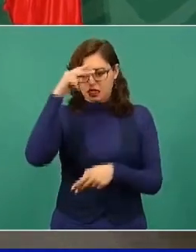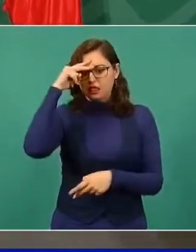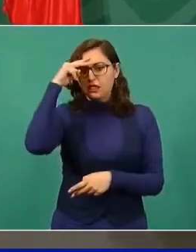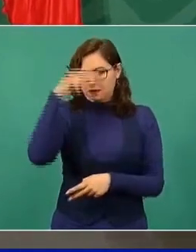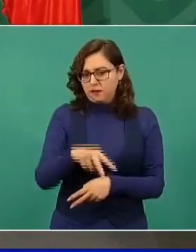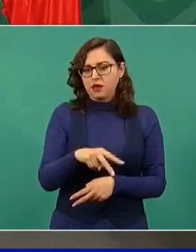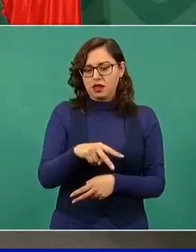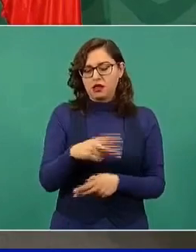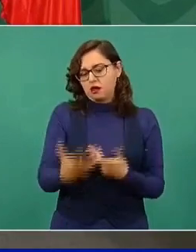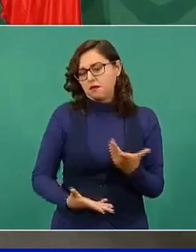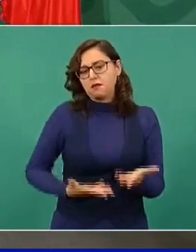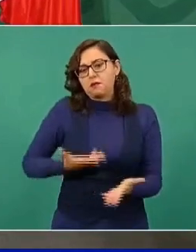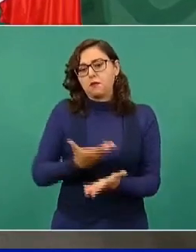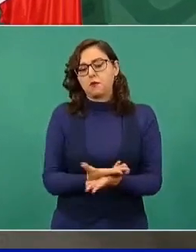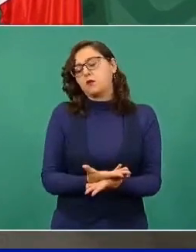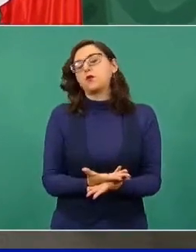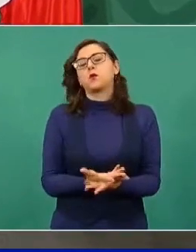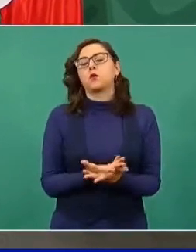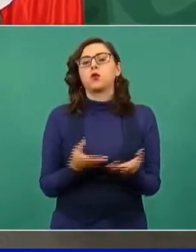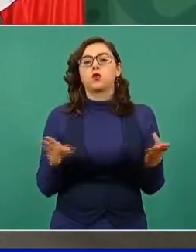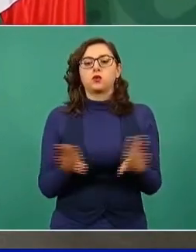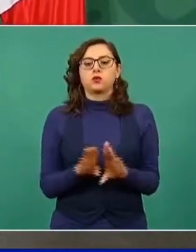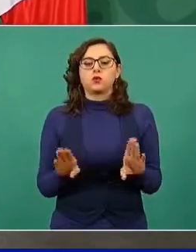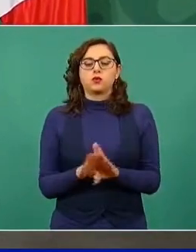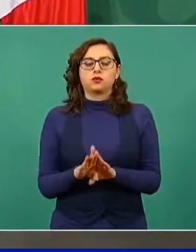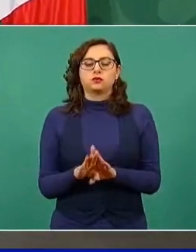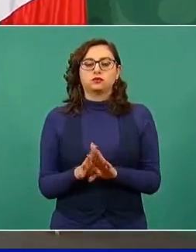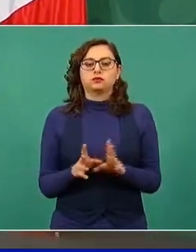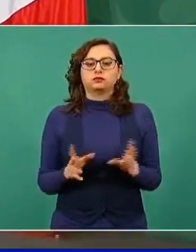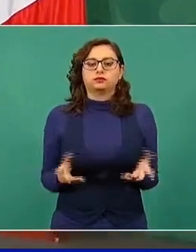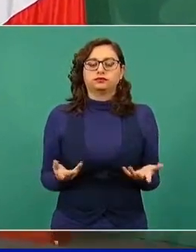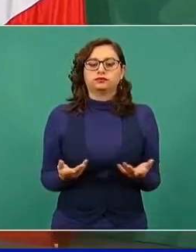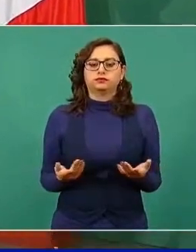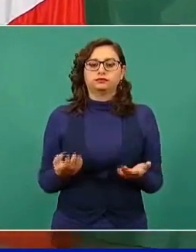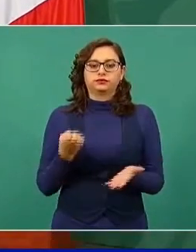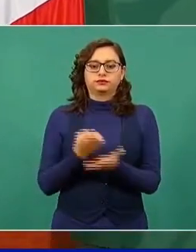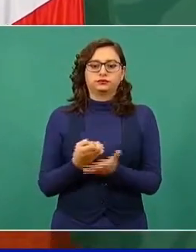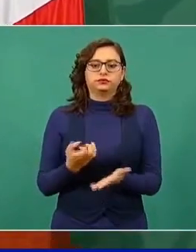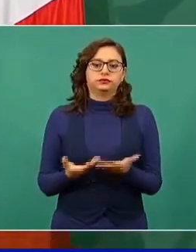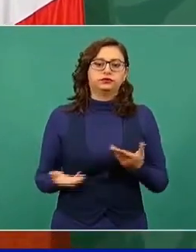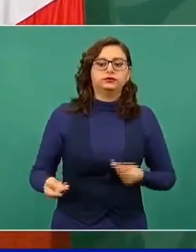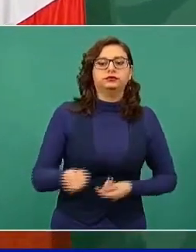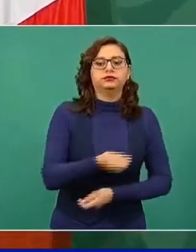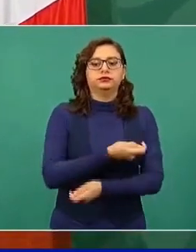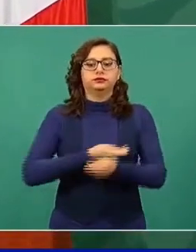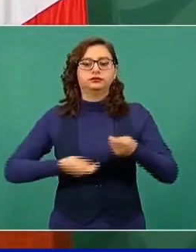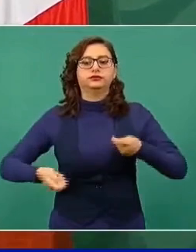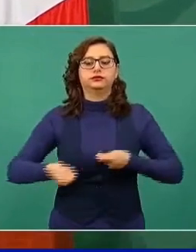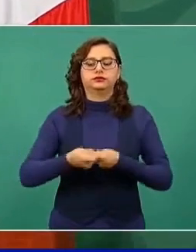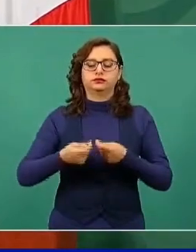integrar más la economía, impulsar